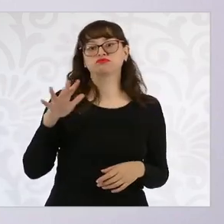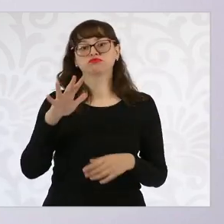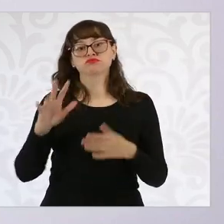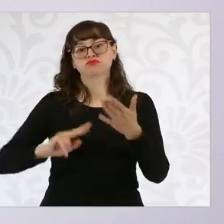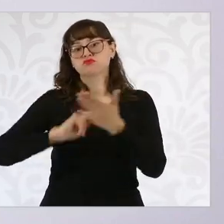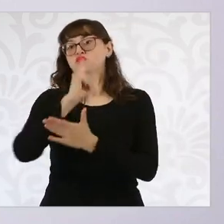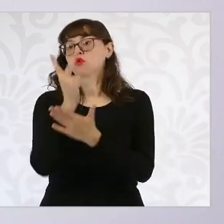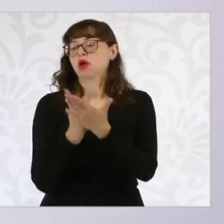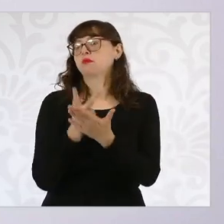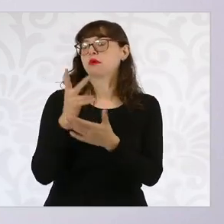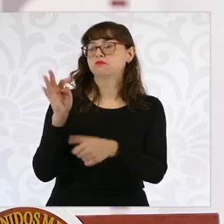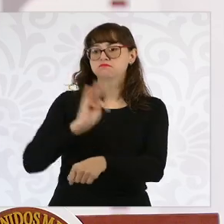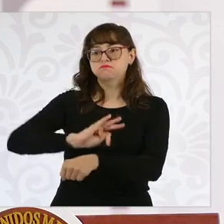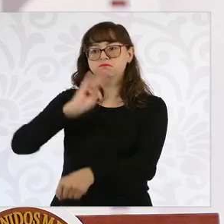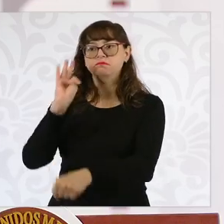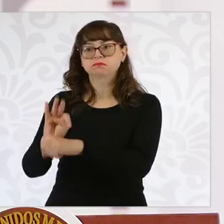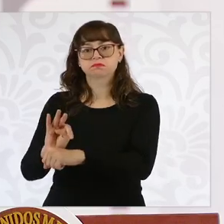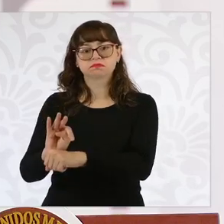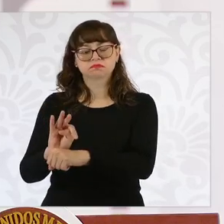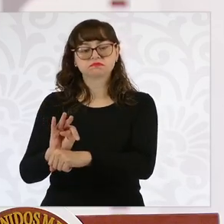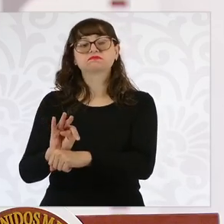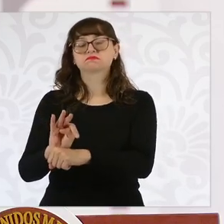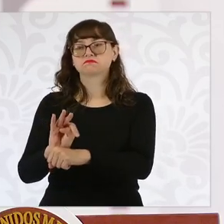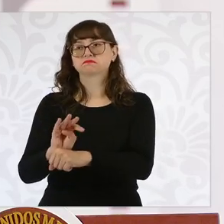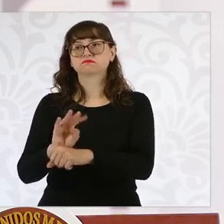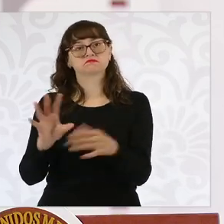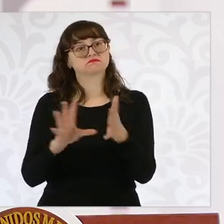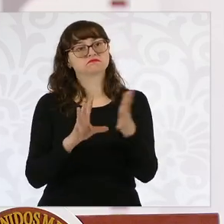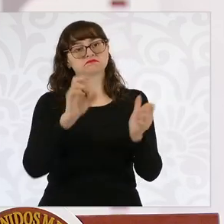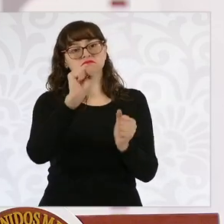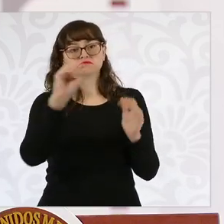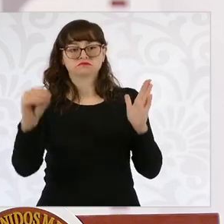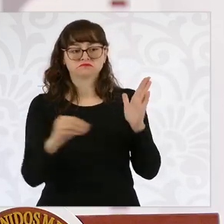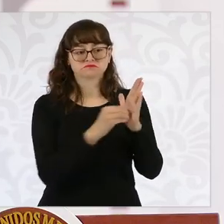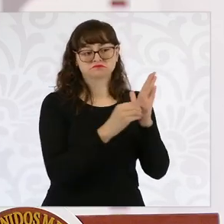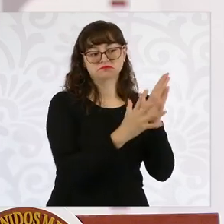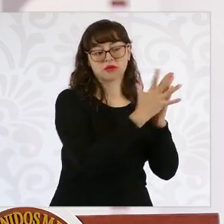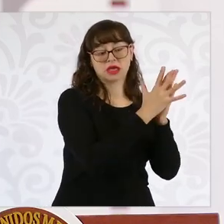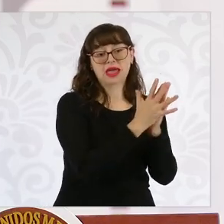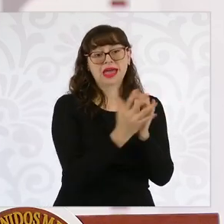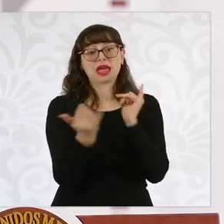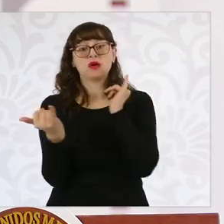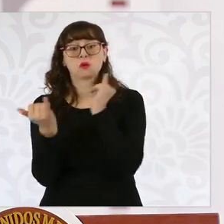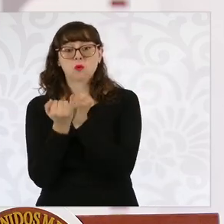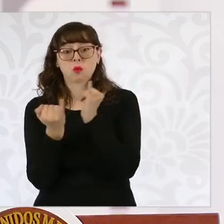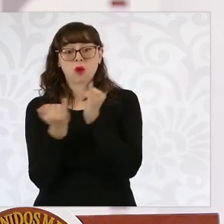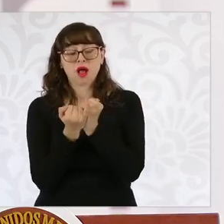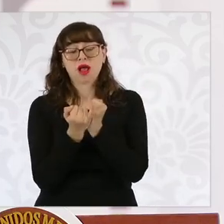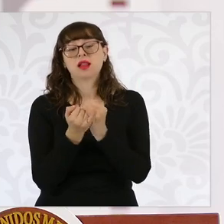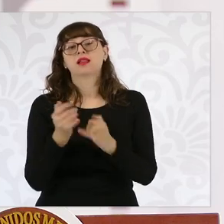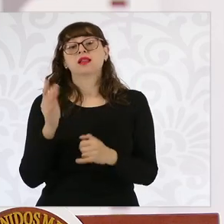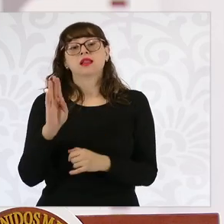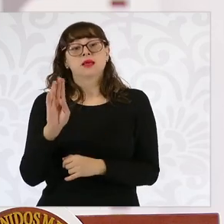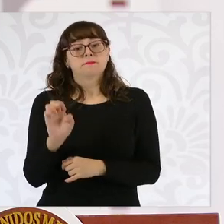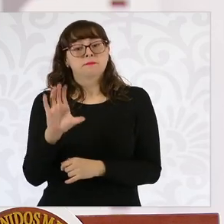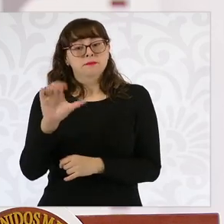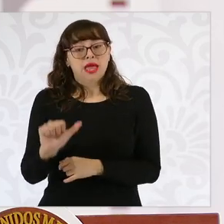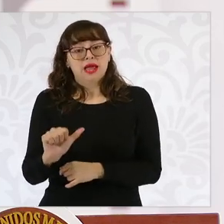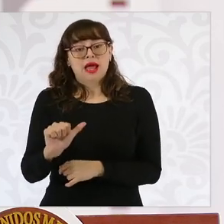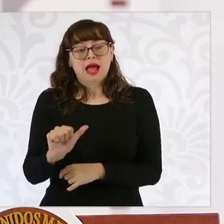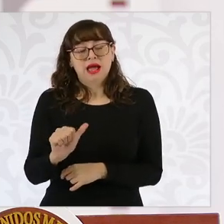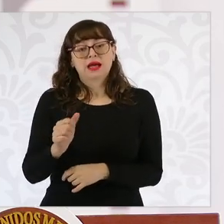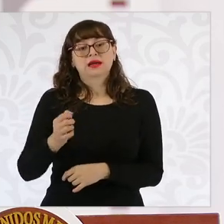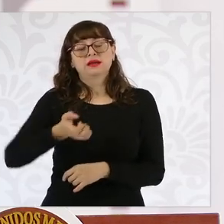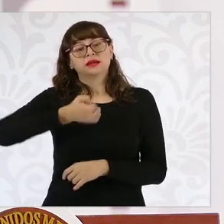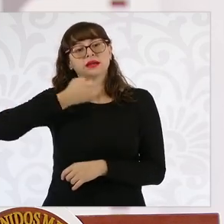bienestar. Las becas de educación media superior ya están contenidas en el artículo 4º como un derecho para